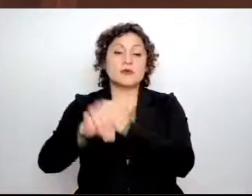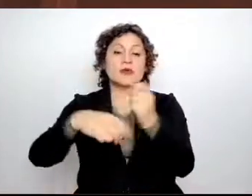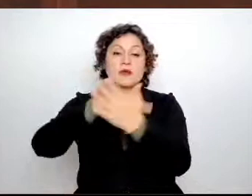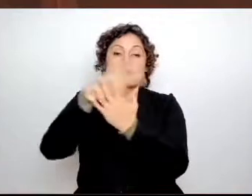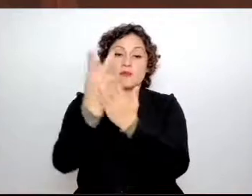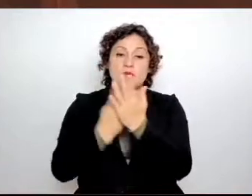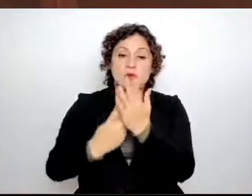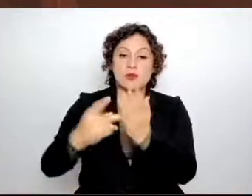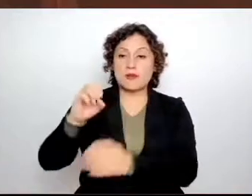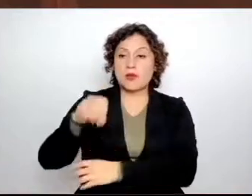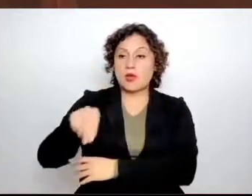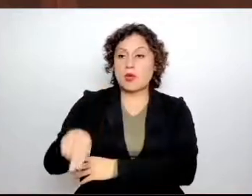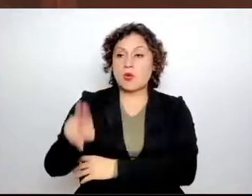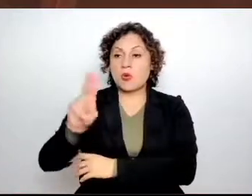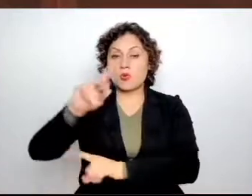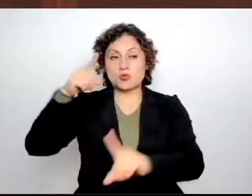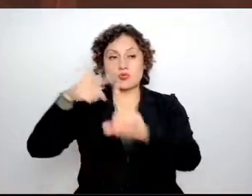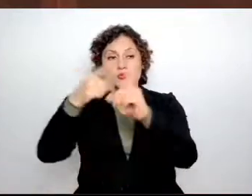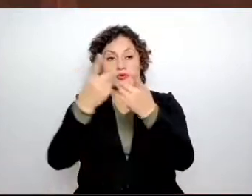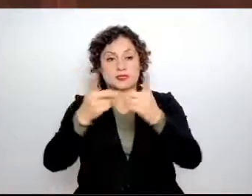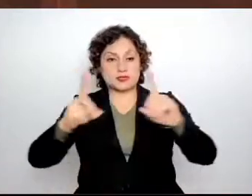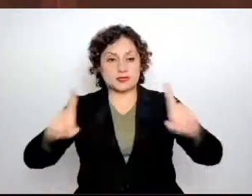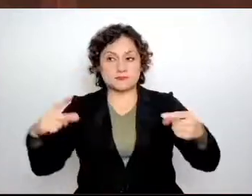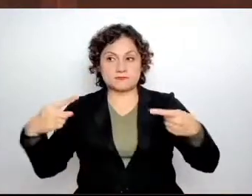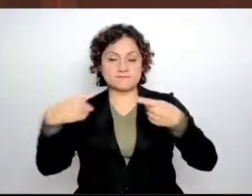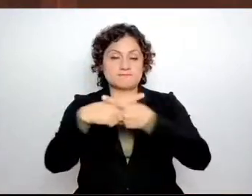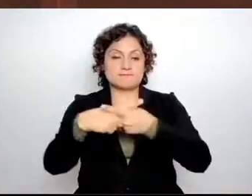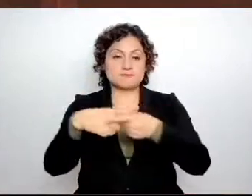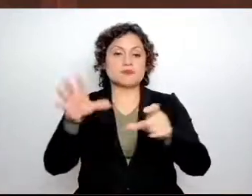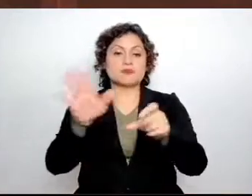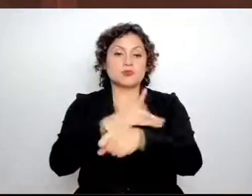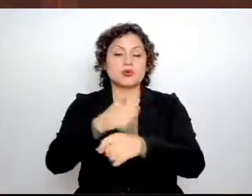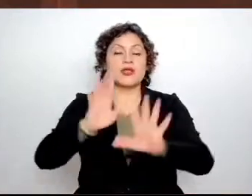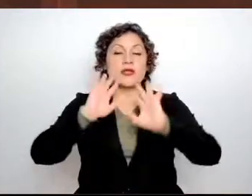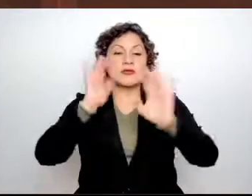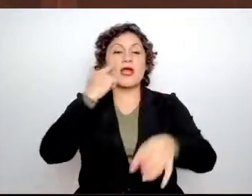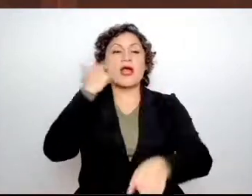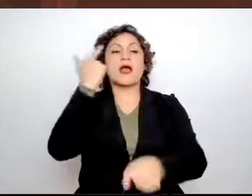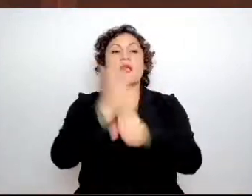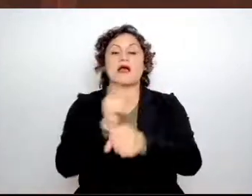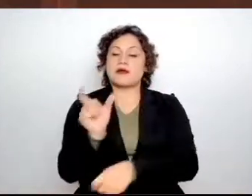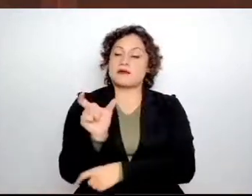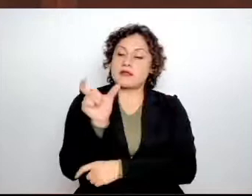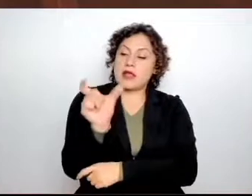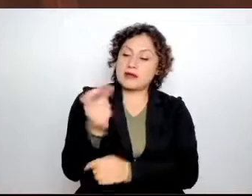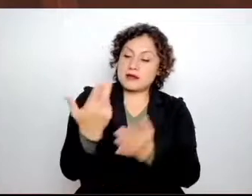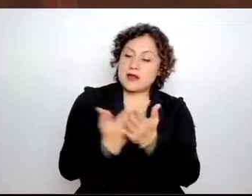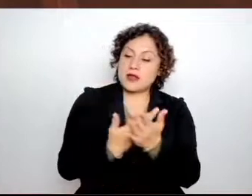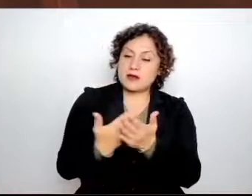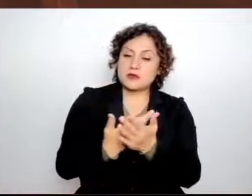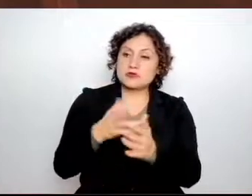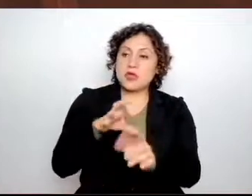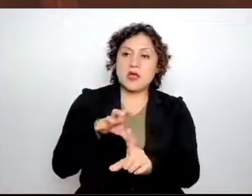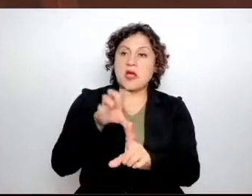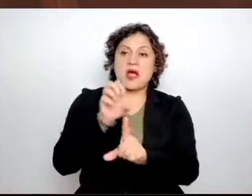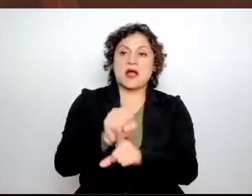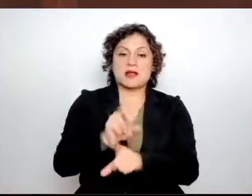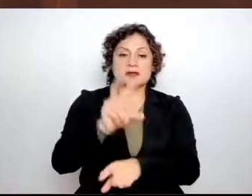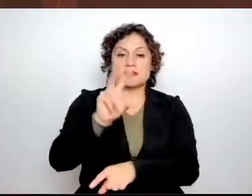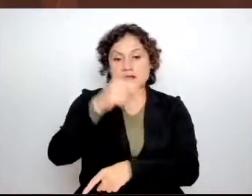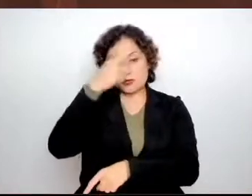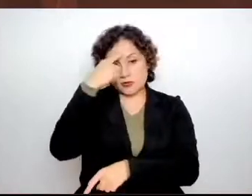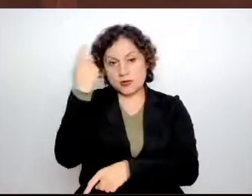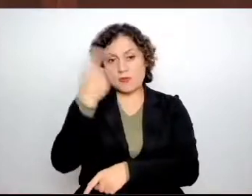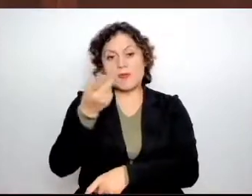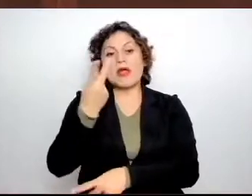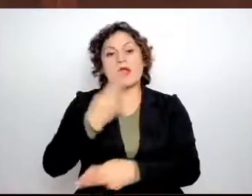Unidas para el Desarrollo, porque han identificado que la tarjeta rosa es insuficiente para erradicar la